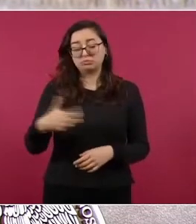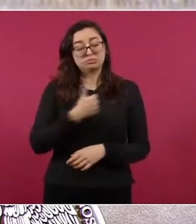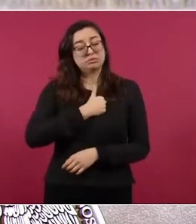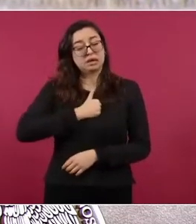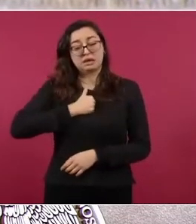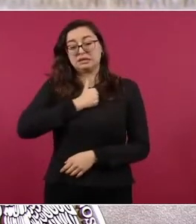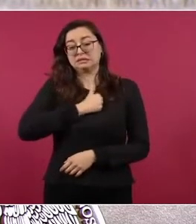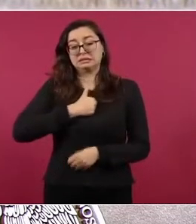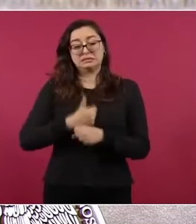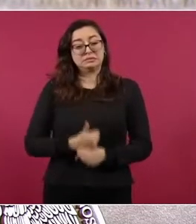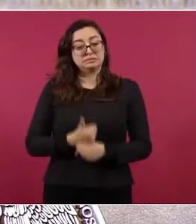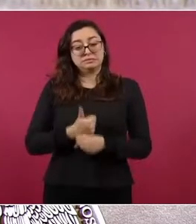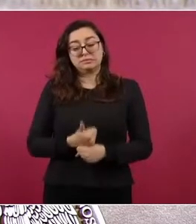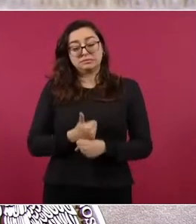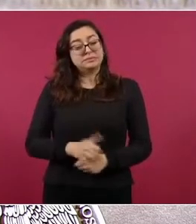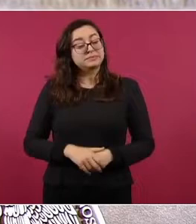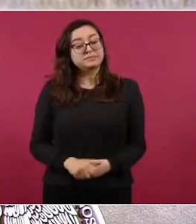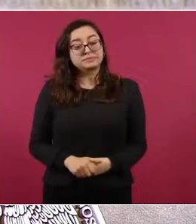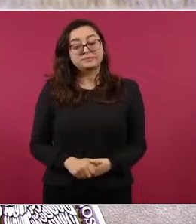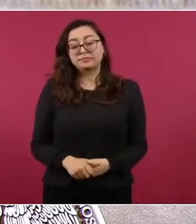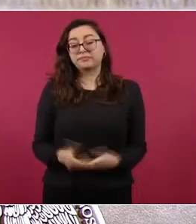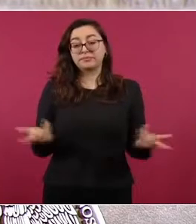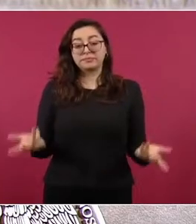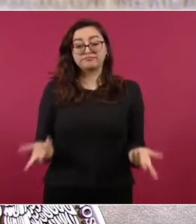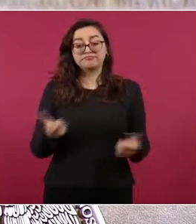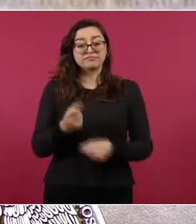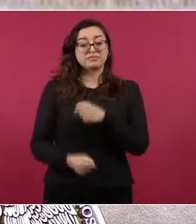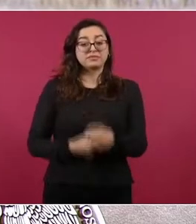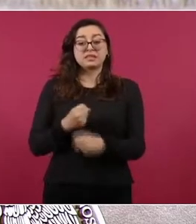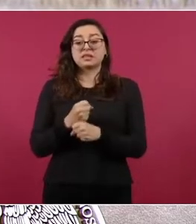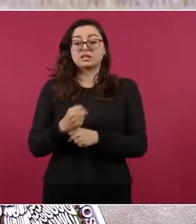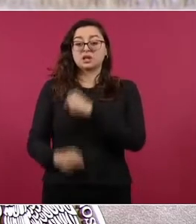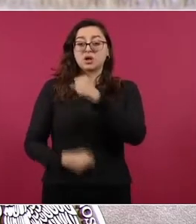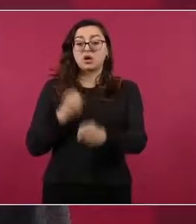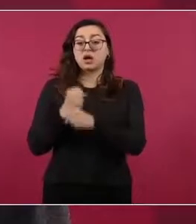que desde hace muchos años,